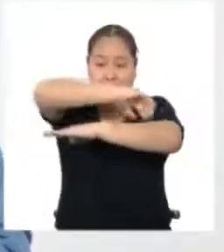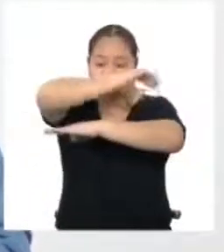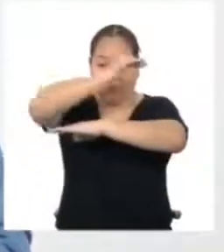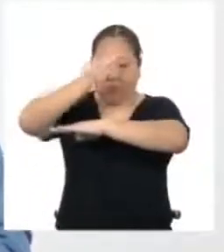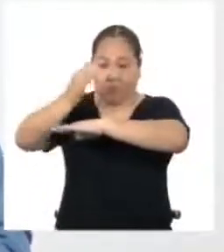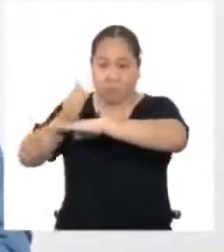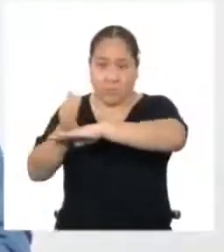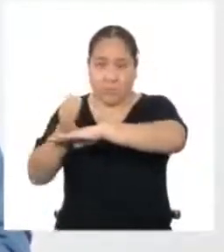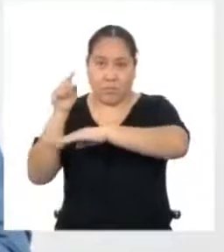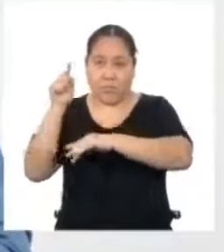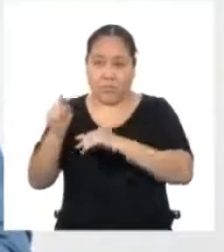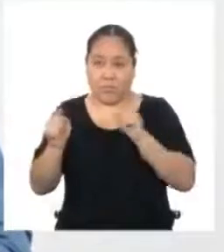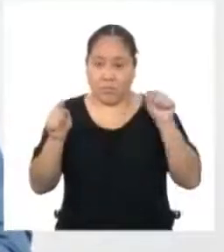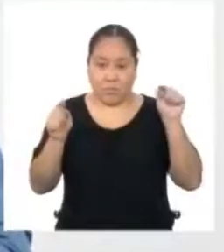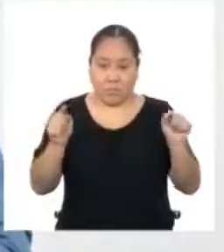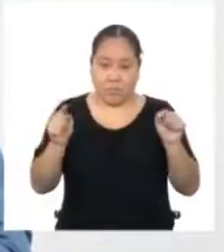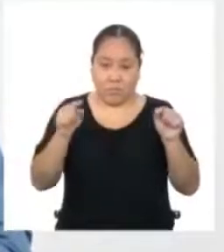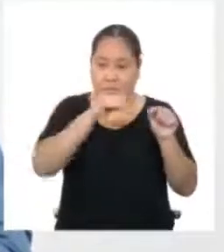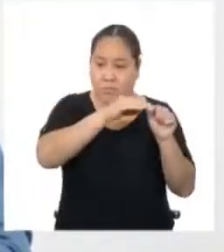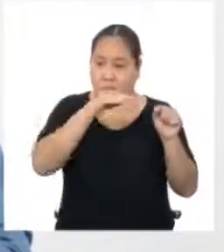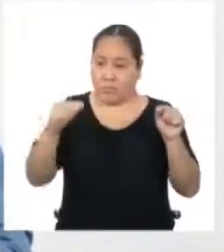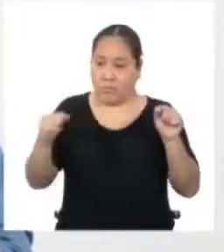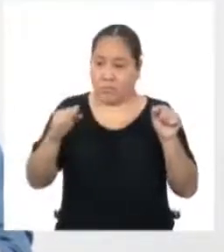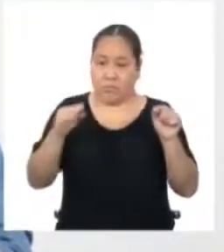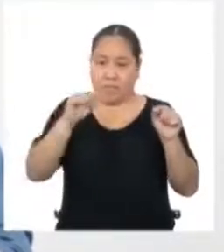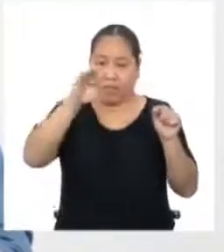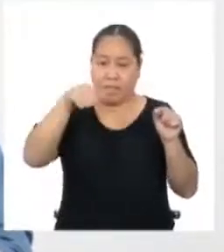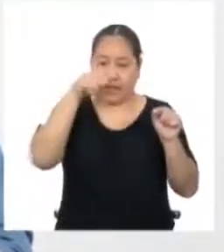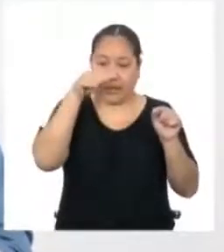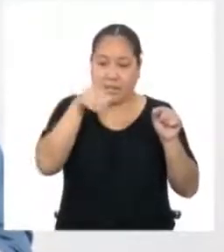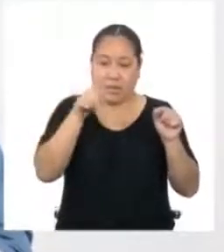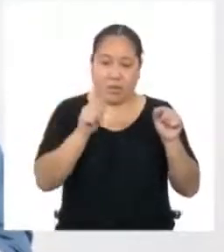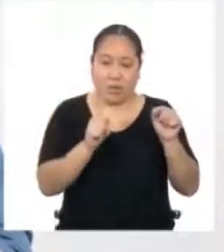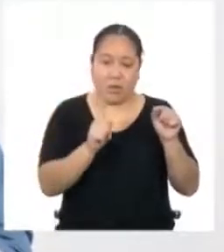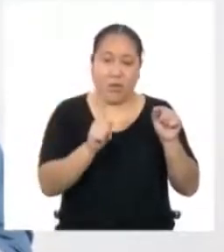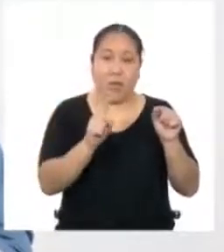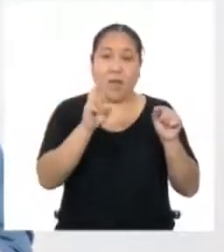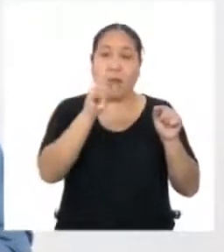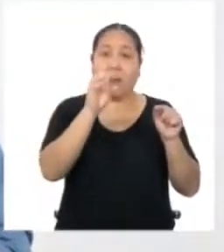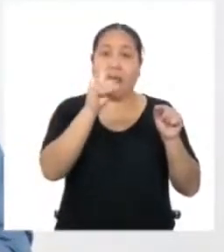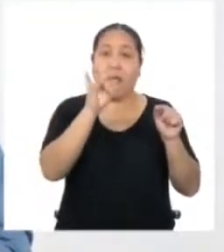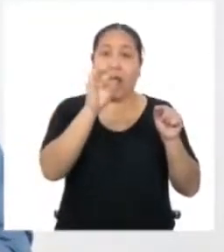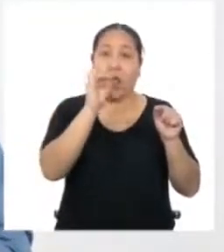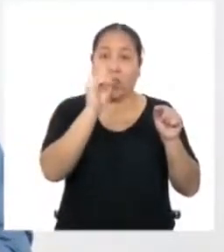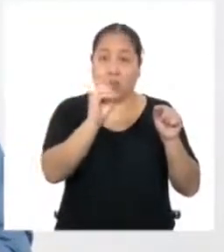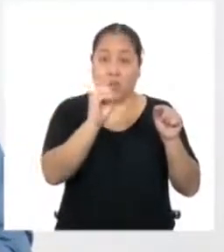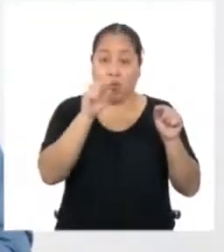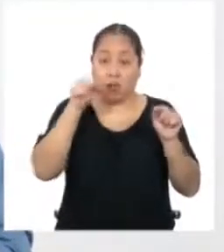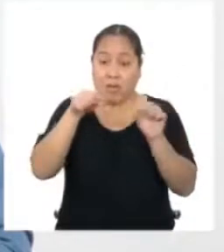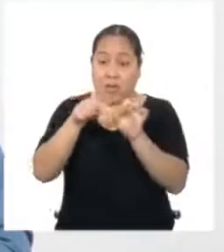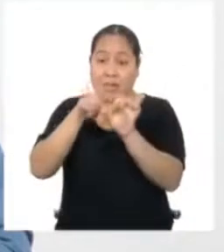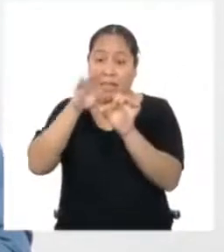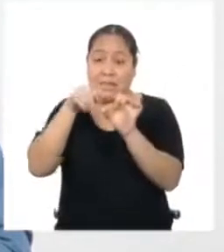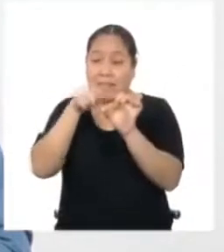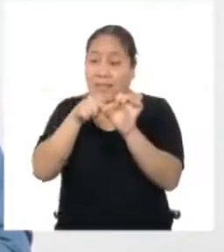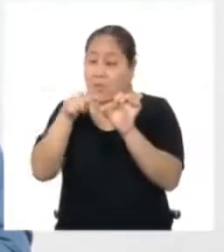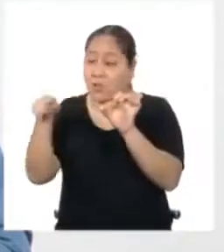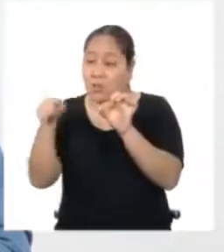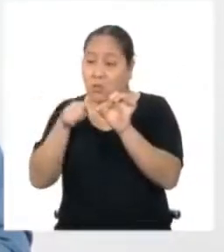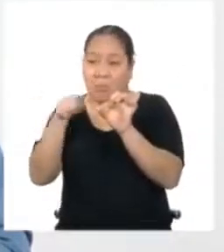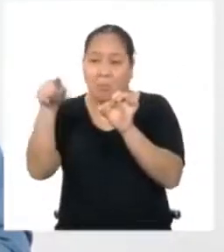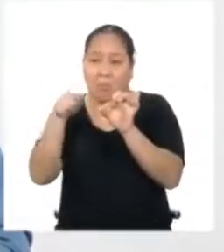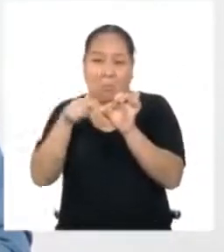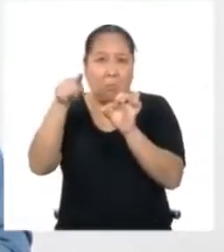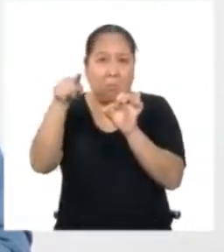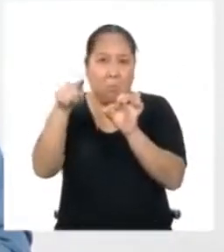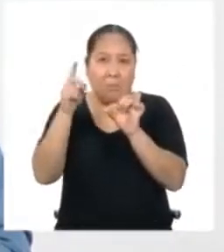para conectar dos puntos opuestos Y el radio también es un segmento de recta que parte del centro hacia cualquier punto de